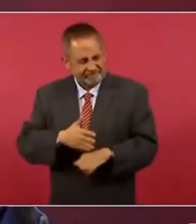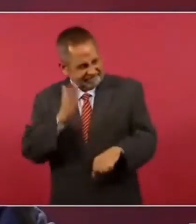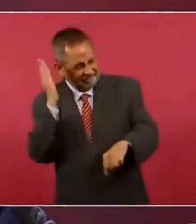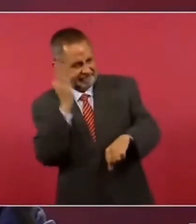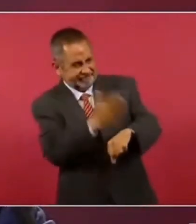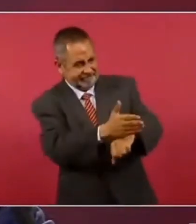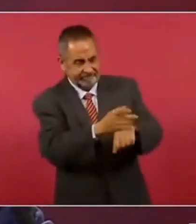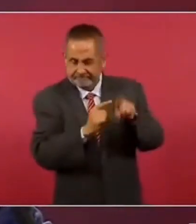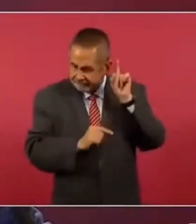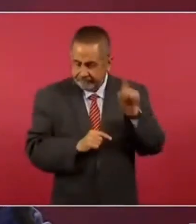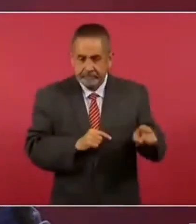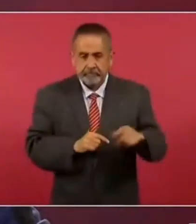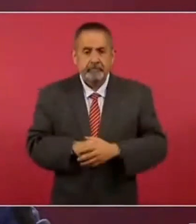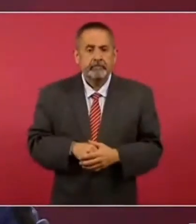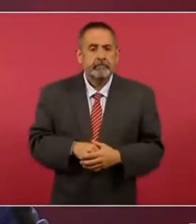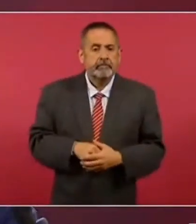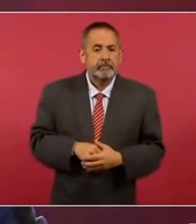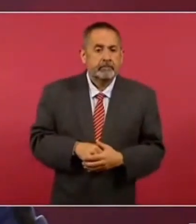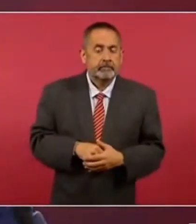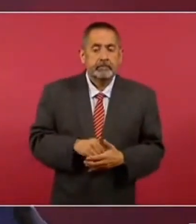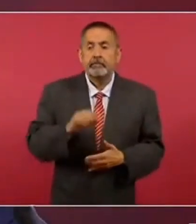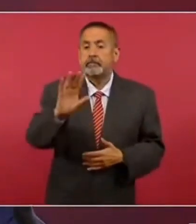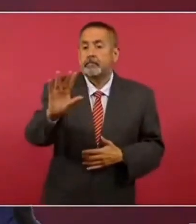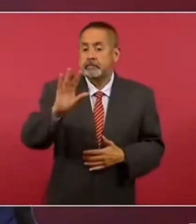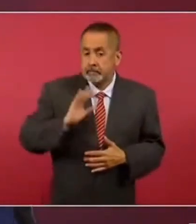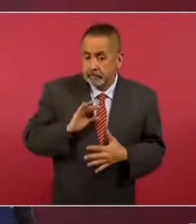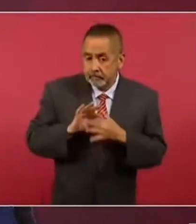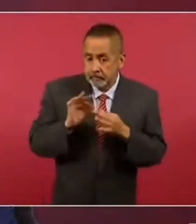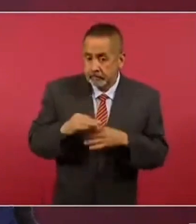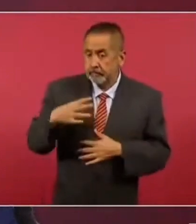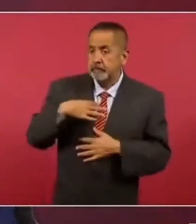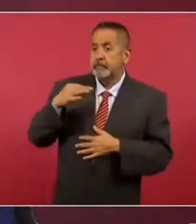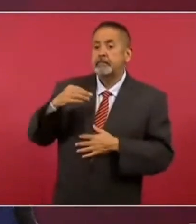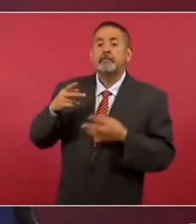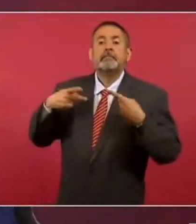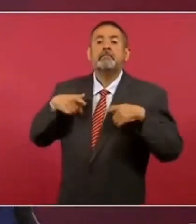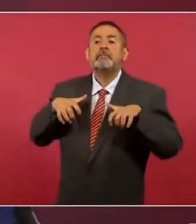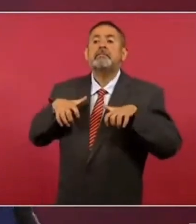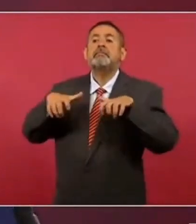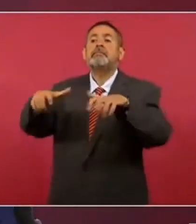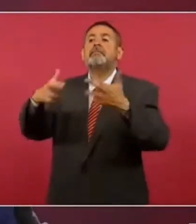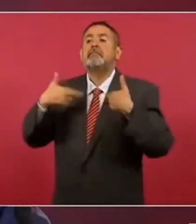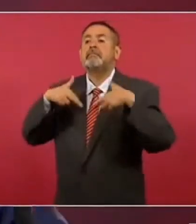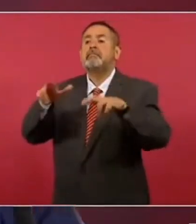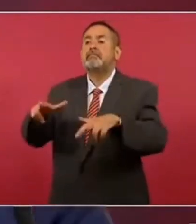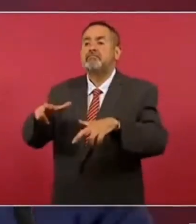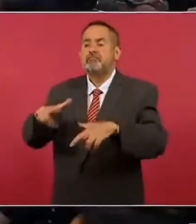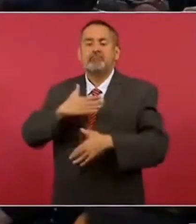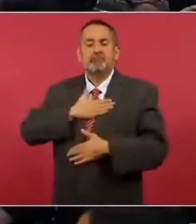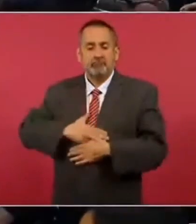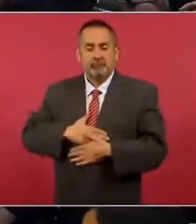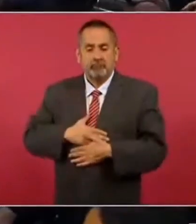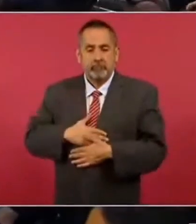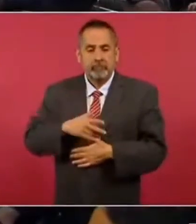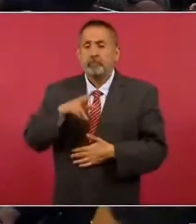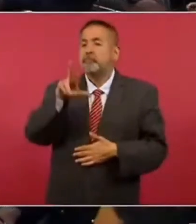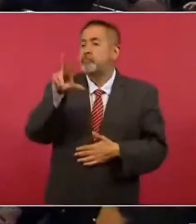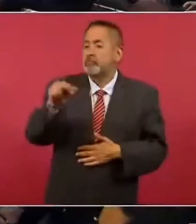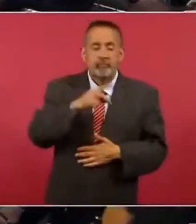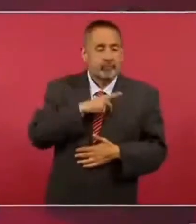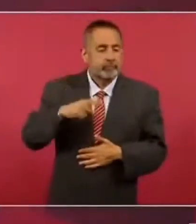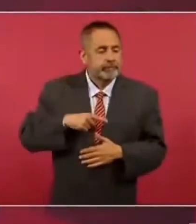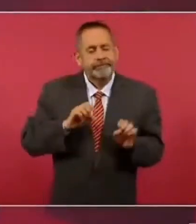O a mí me eligieron para representar al pueblo de México y no permitir